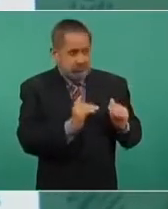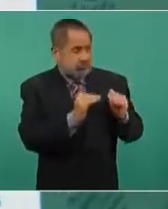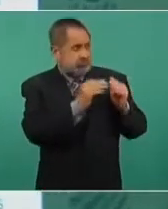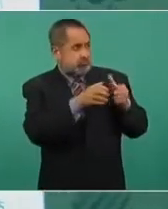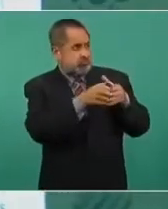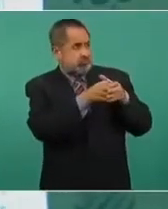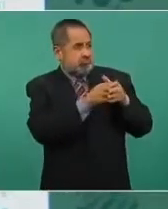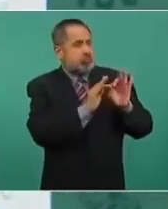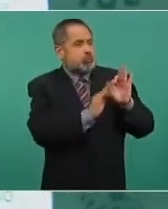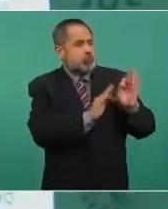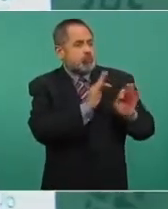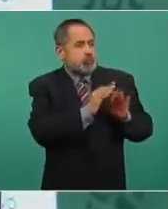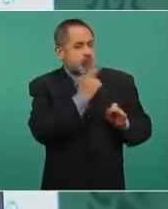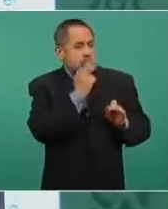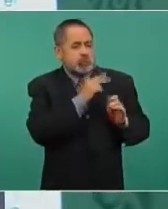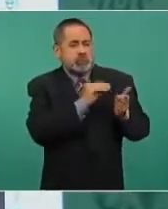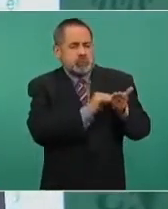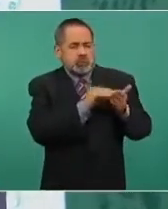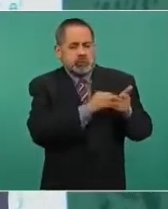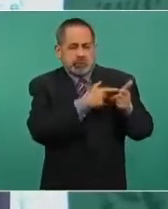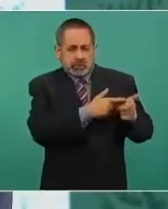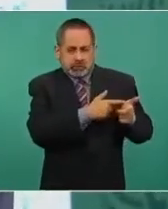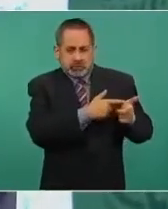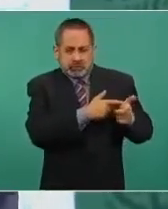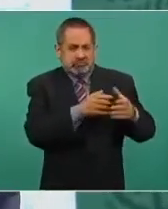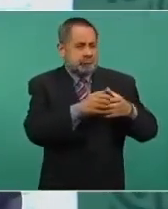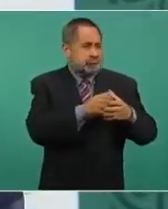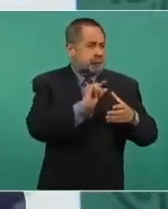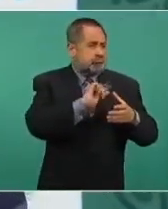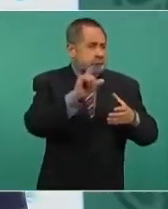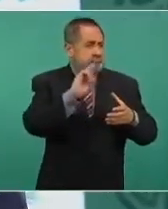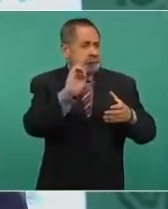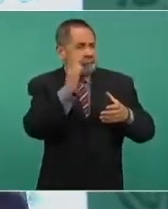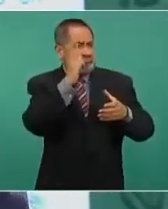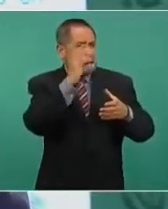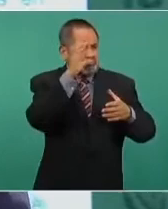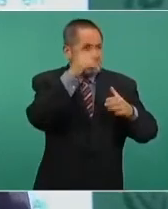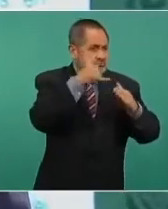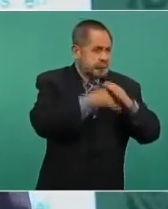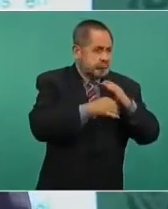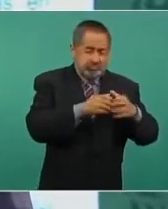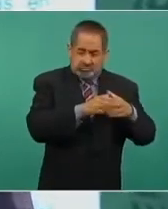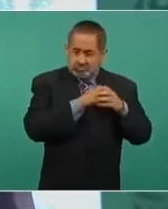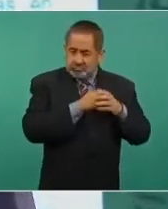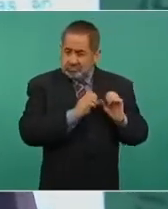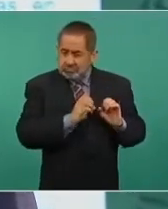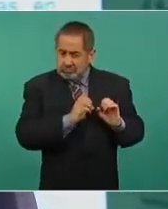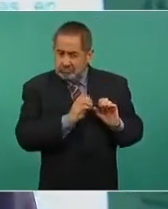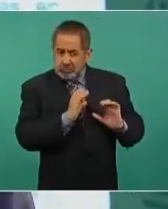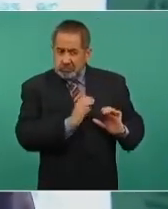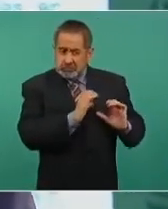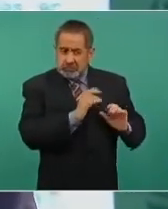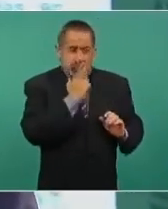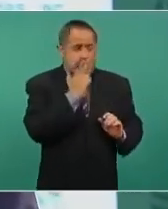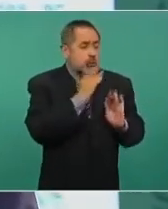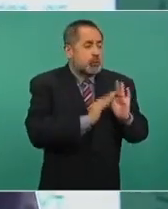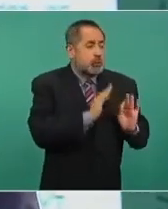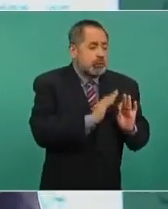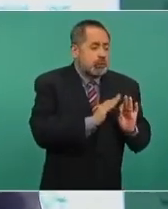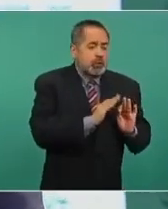élites, ya sea de la academia, de la ciencia, de la intelectualidad,